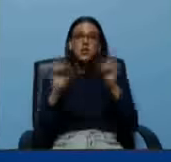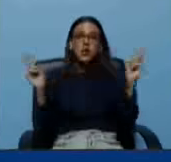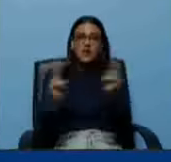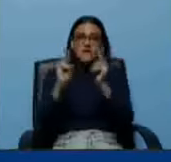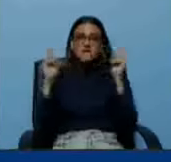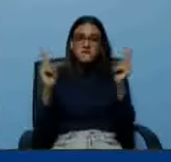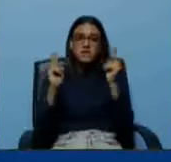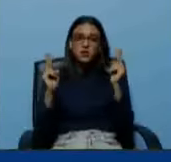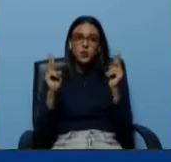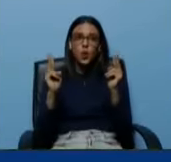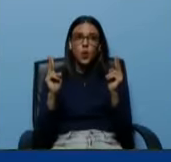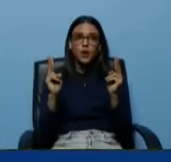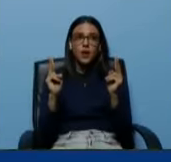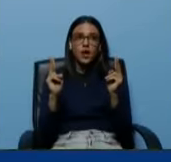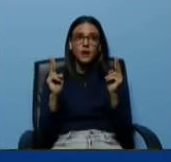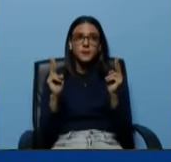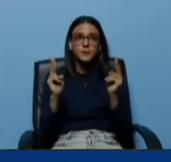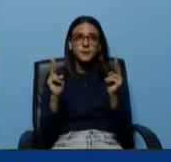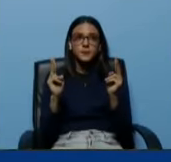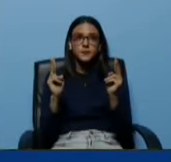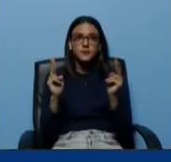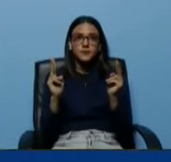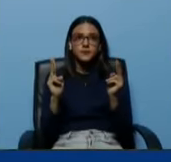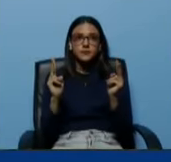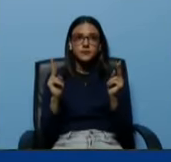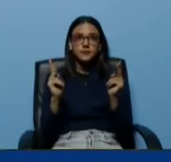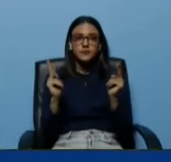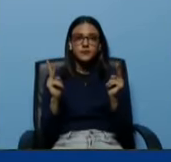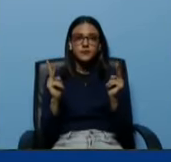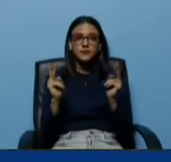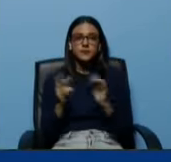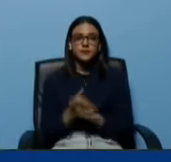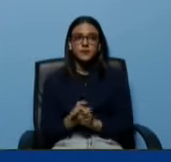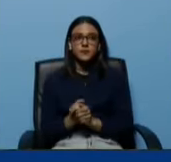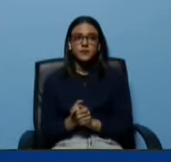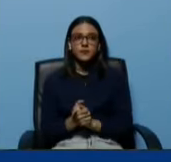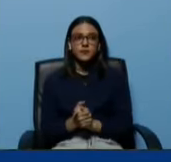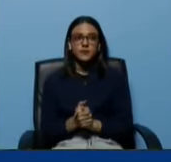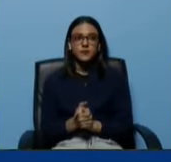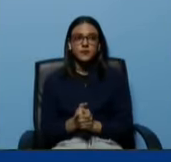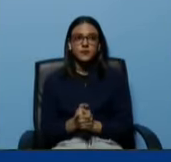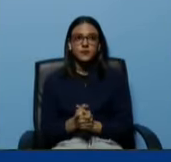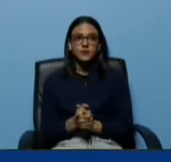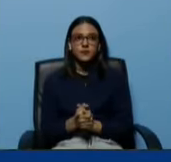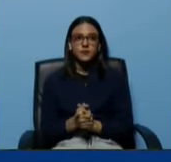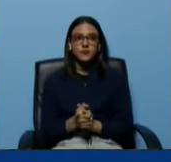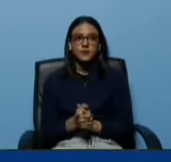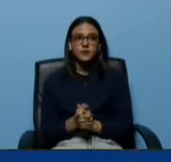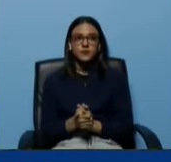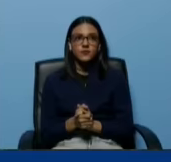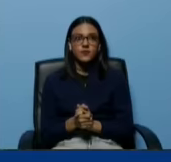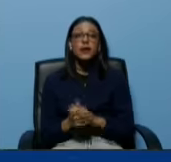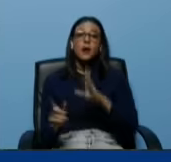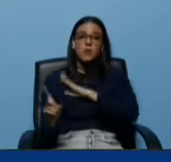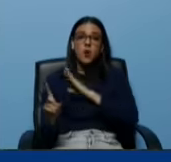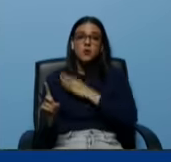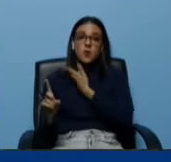del presidente